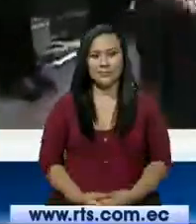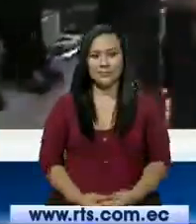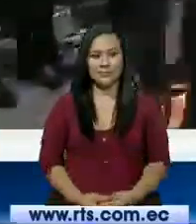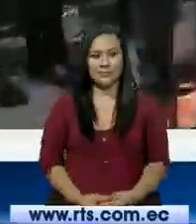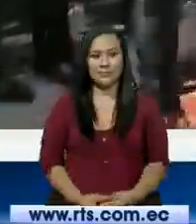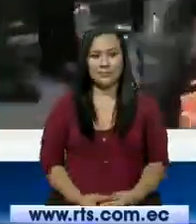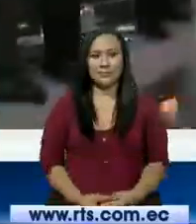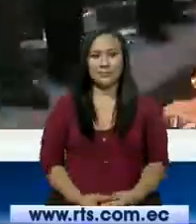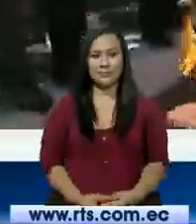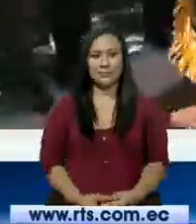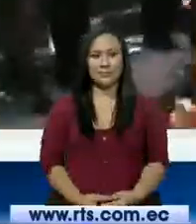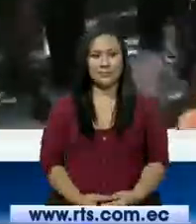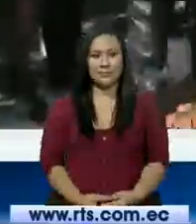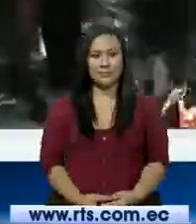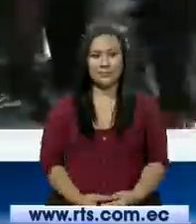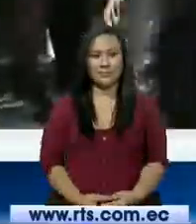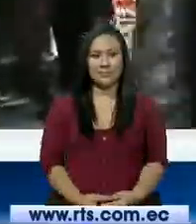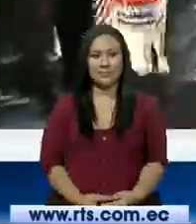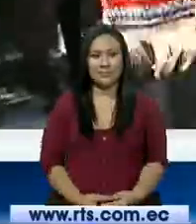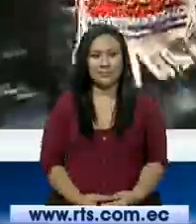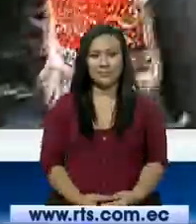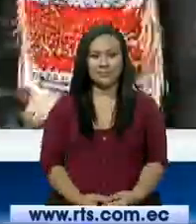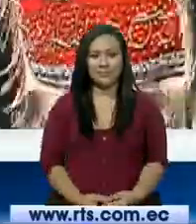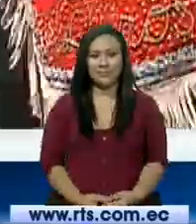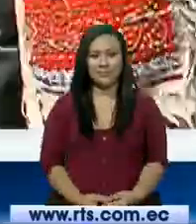duros de San Diego.